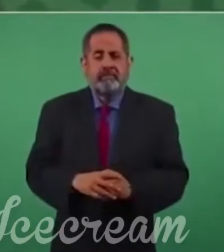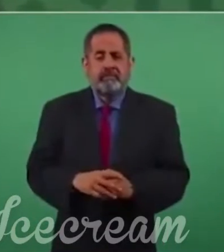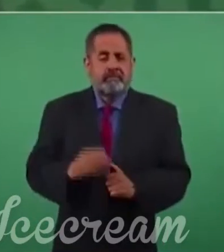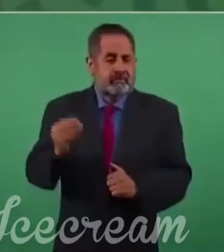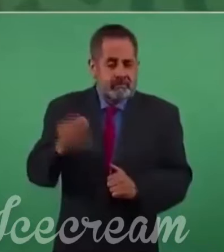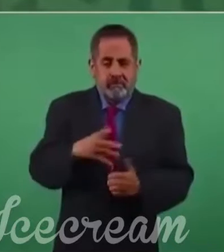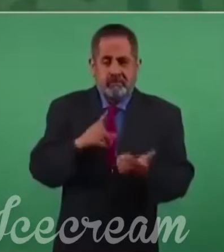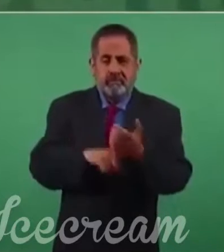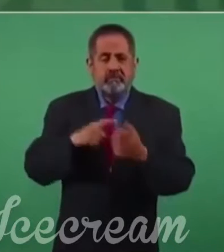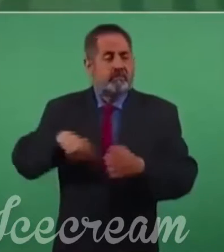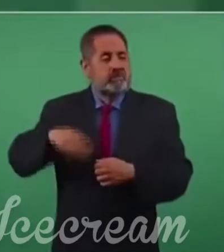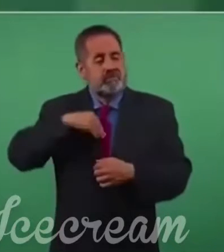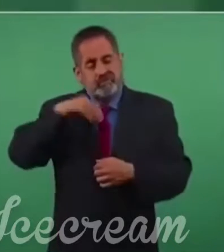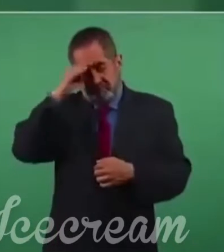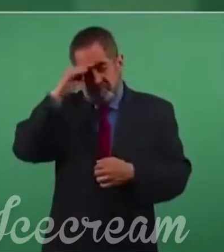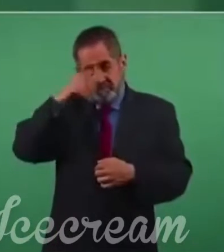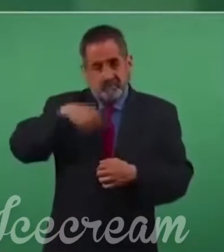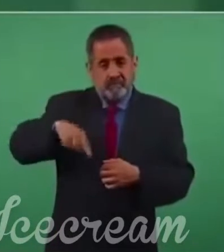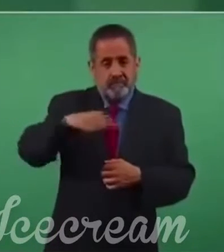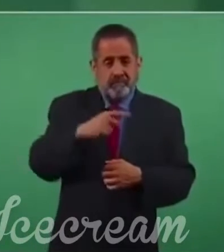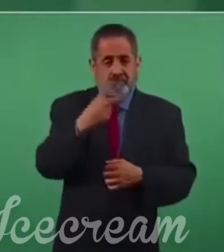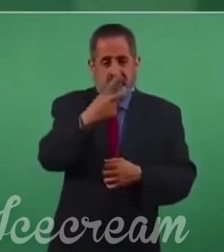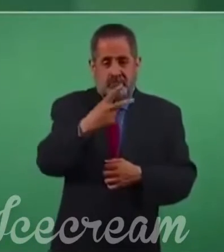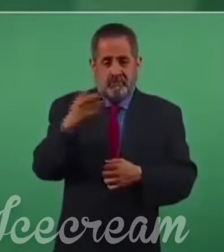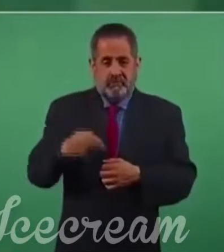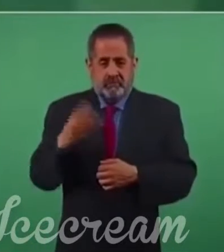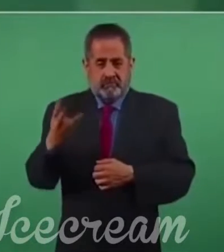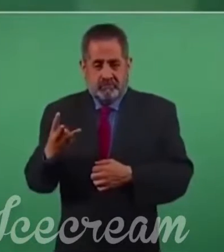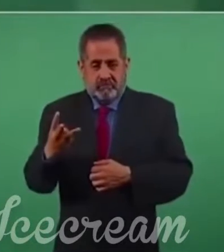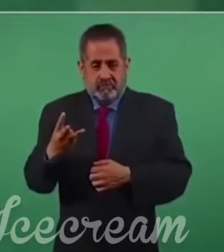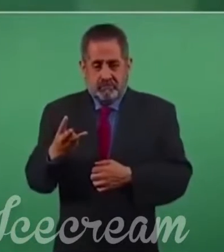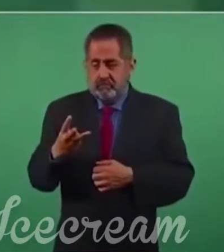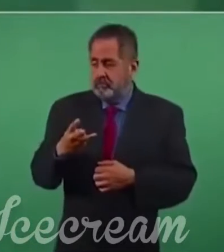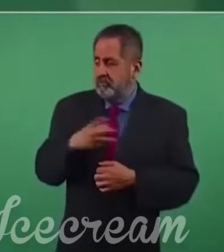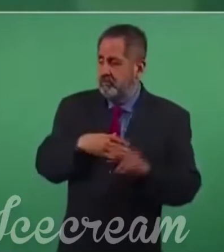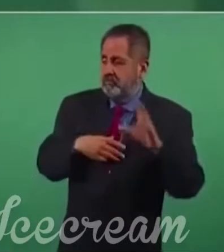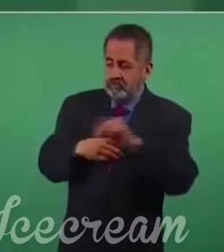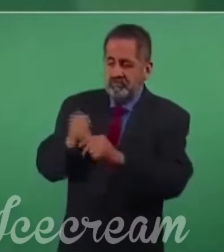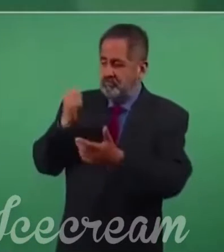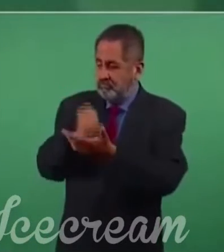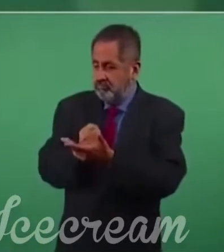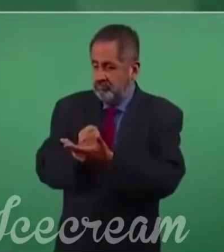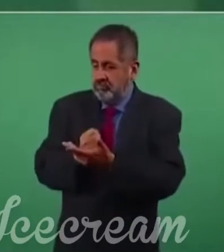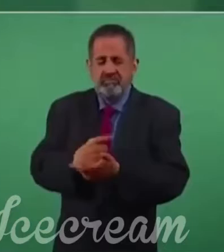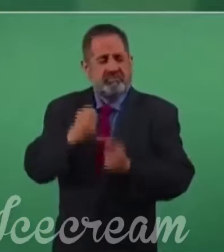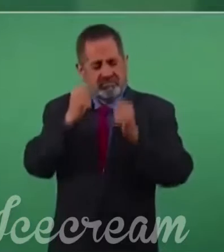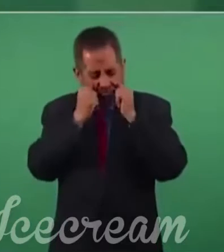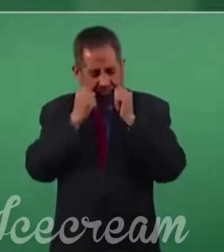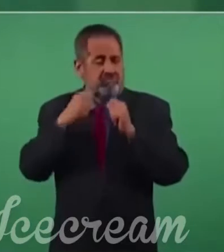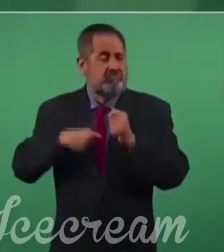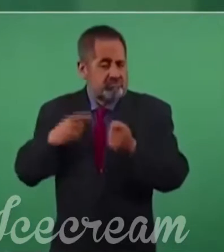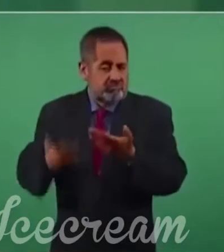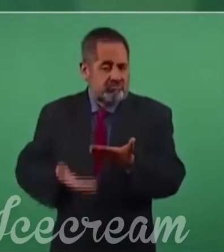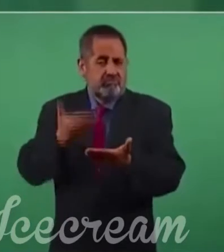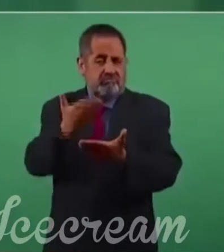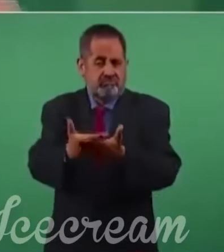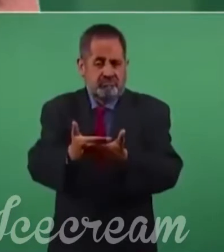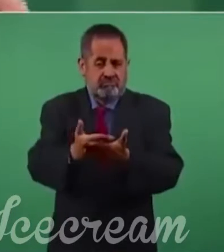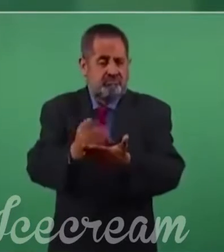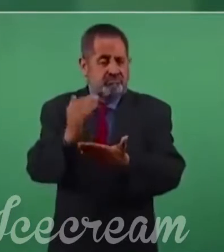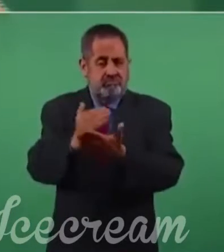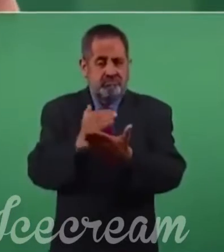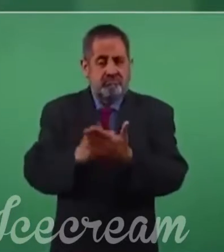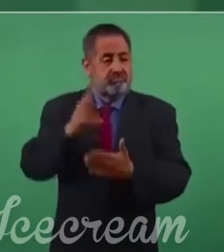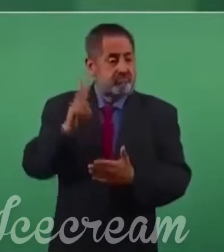no pasen o las rechacen, porque si son